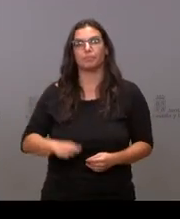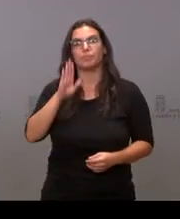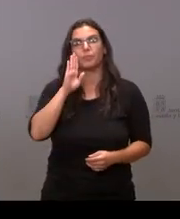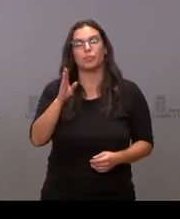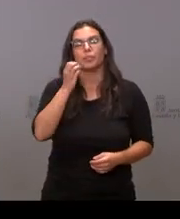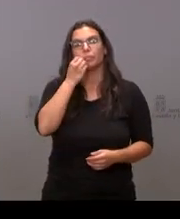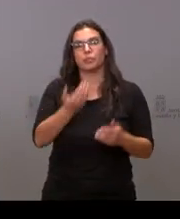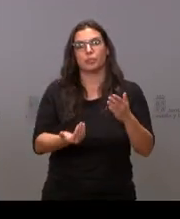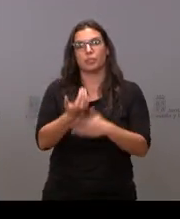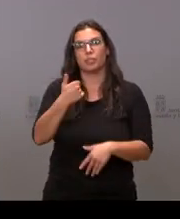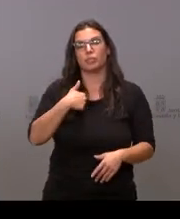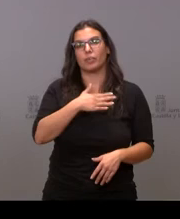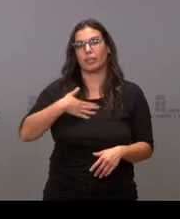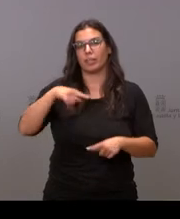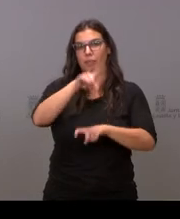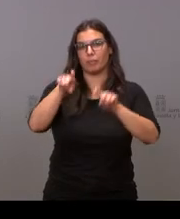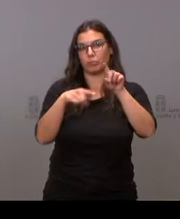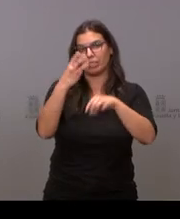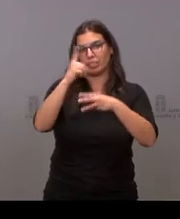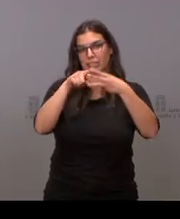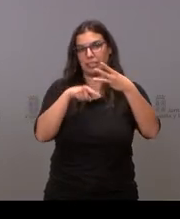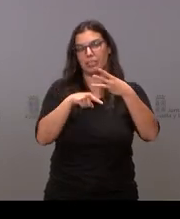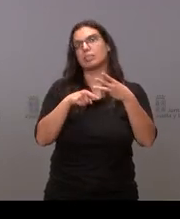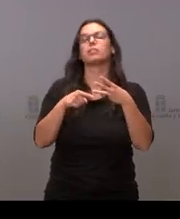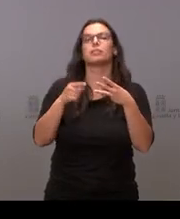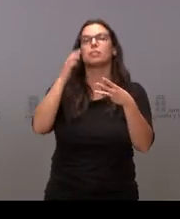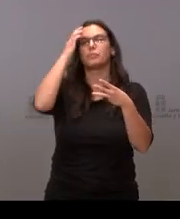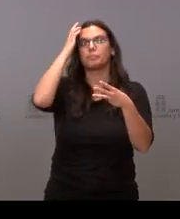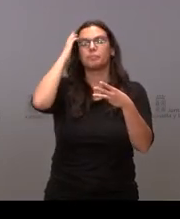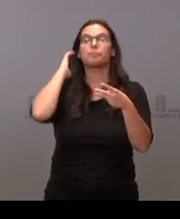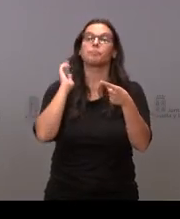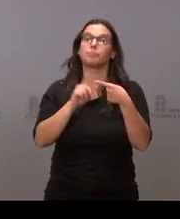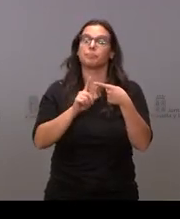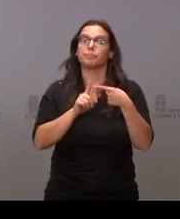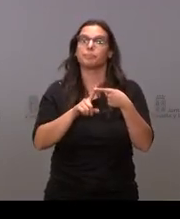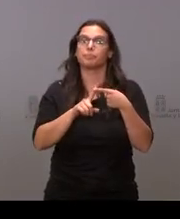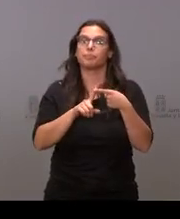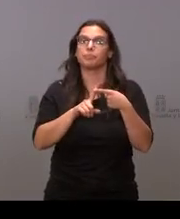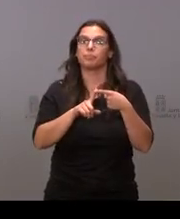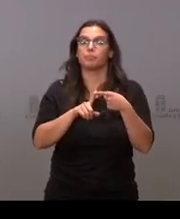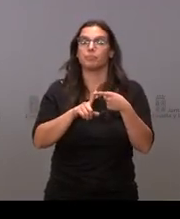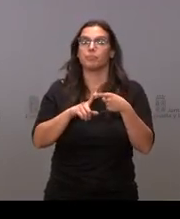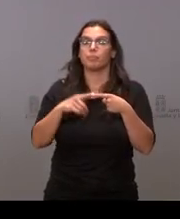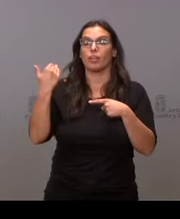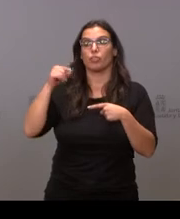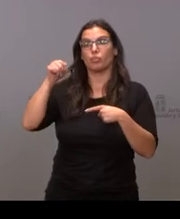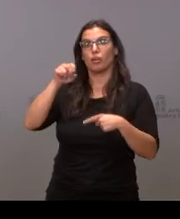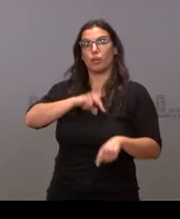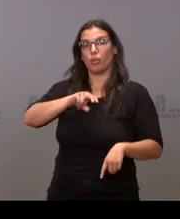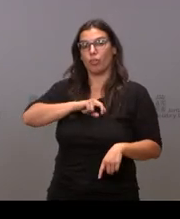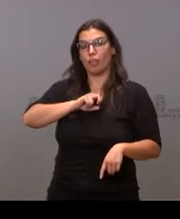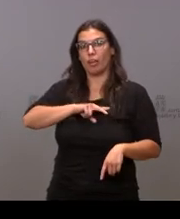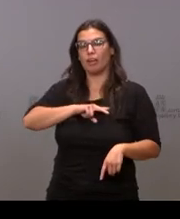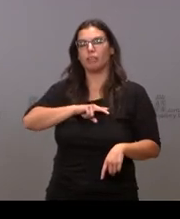buenas yo quería bueno tenía tres cositas que son más o menos sencillas yo creo una algún concejal de Soria pedía aclaraciones